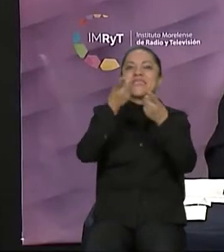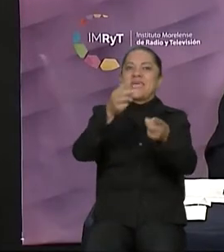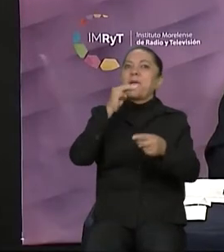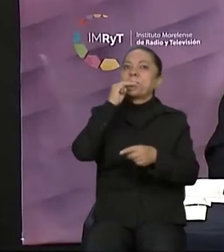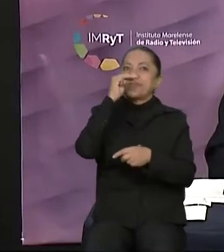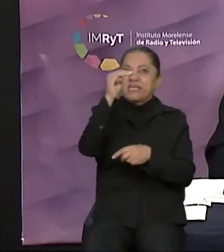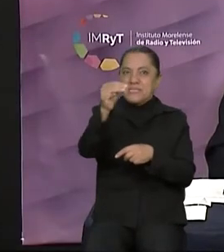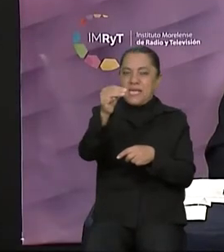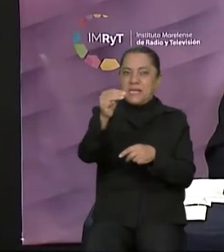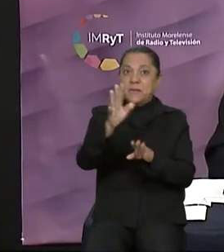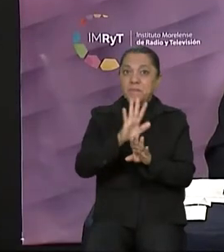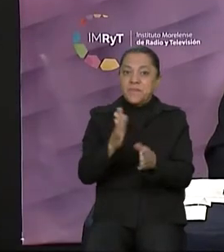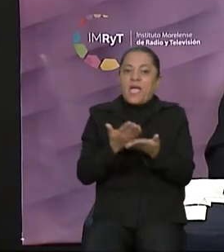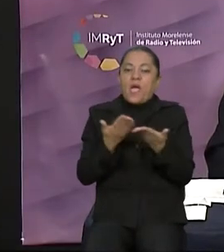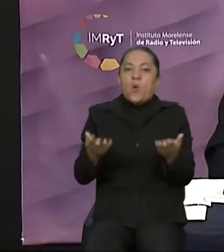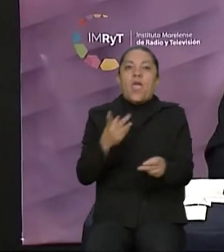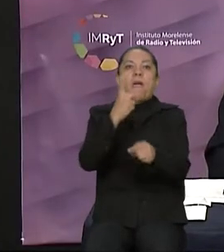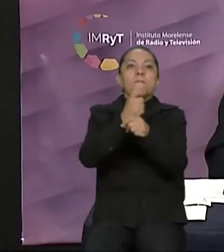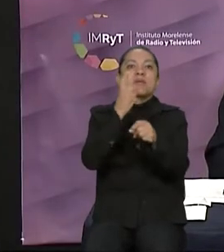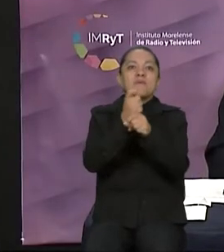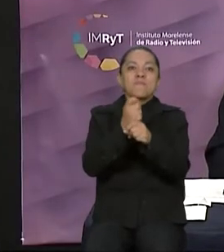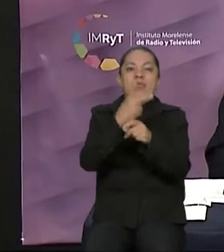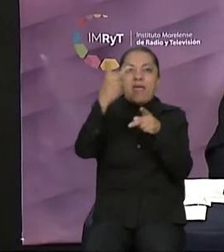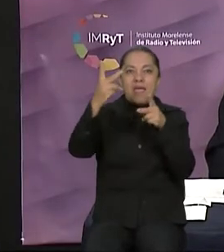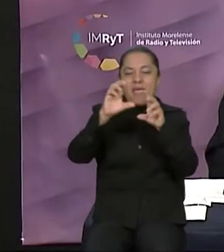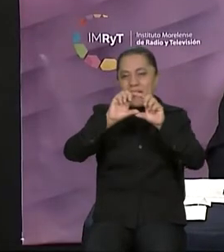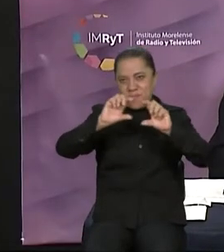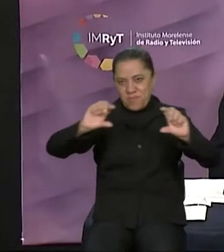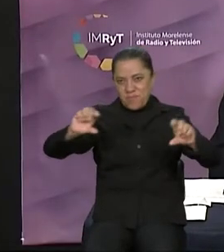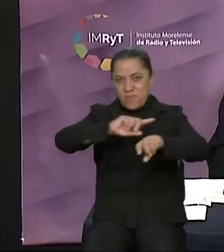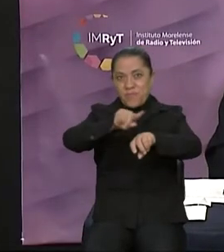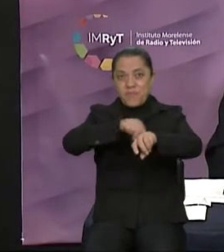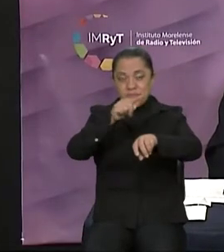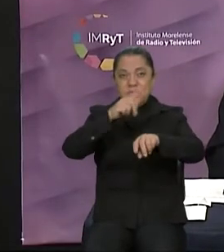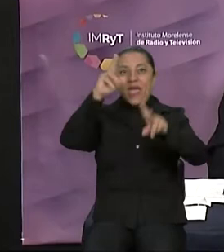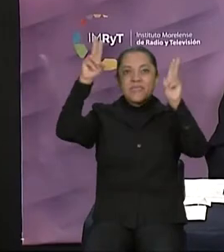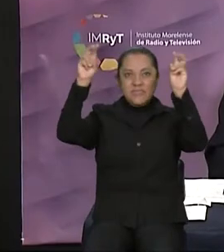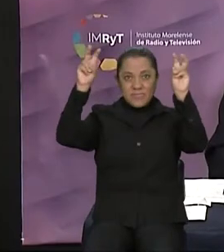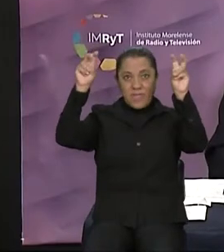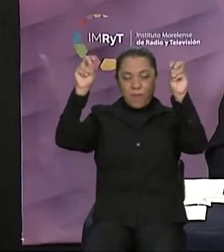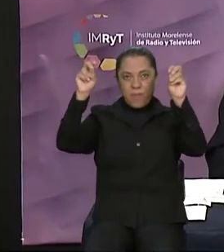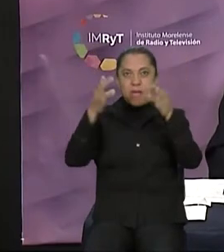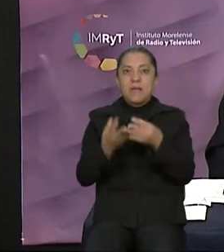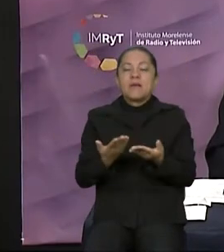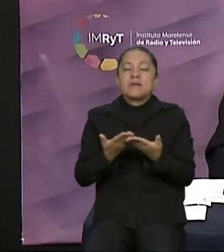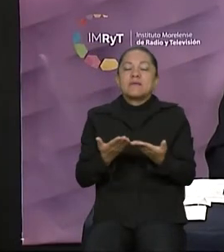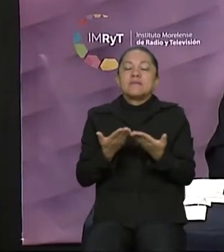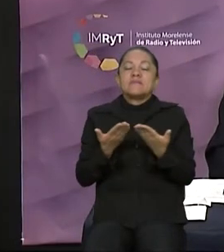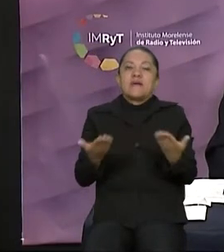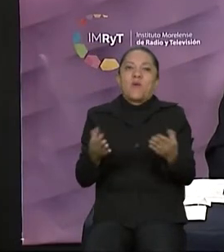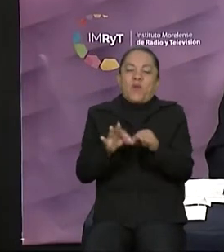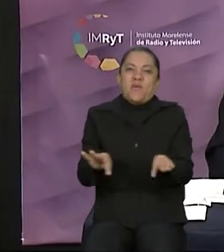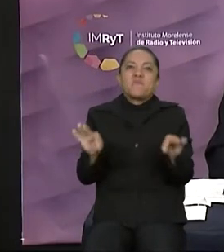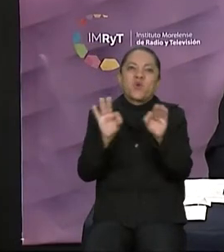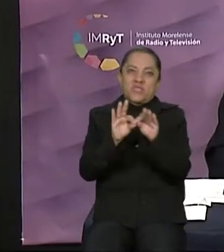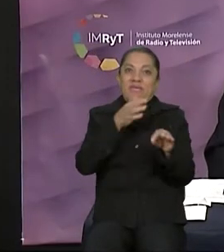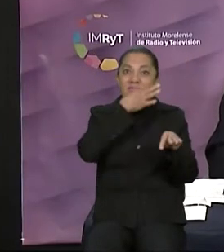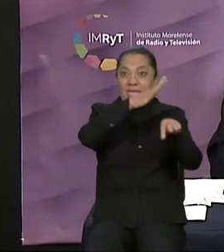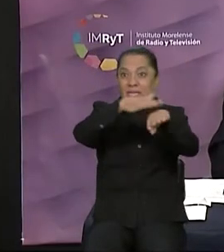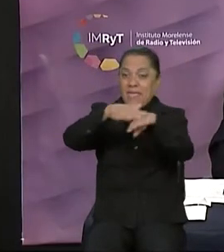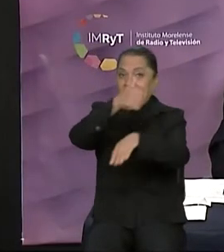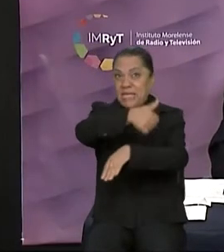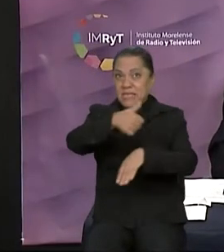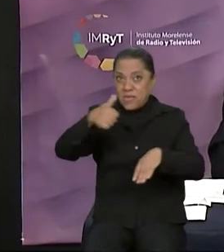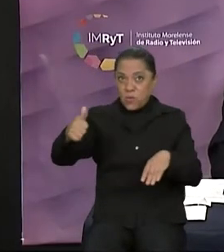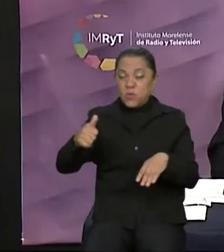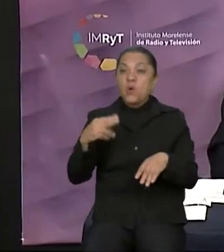ronda temática. En este sentido, es importante comentarles a cada candidato y candidata que ustedes tendrán que